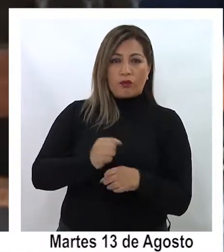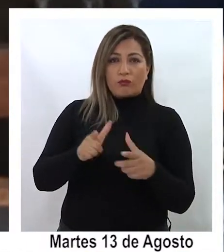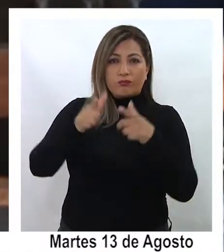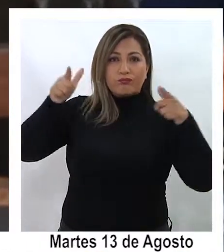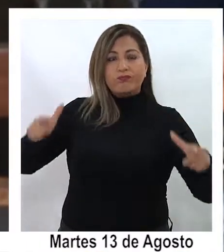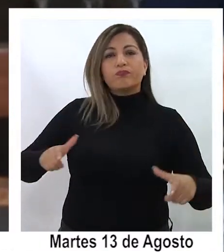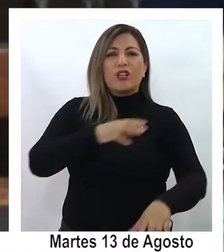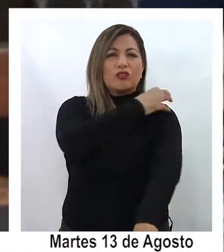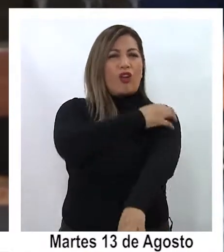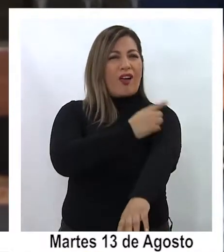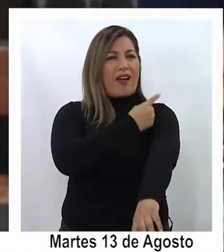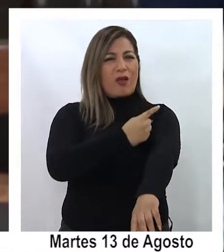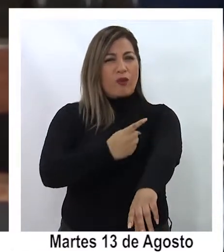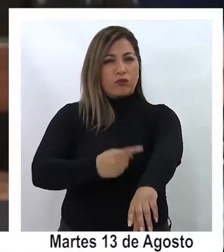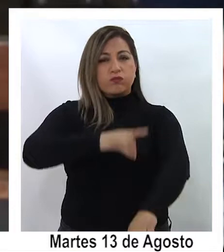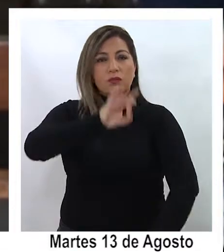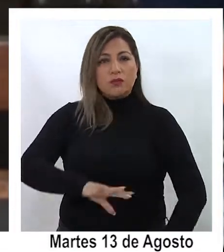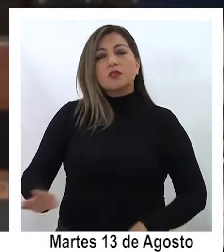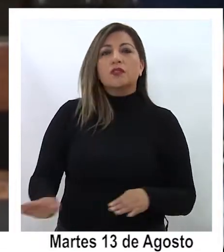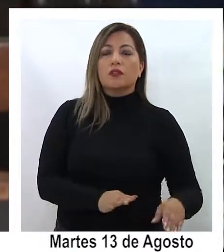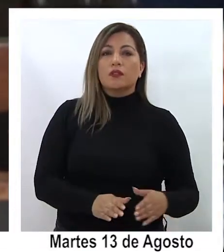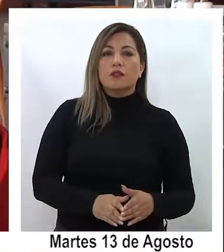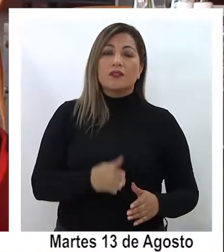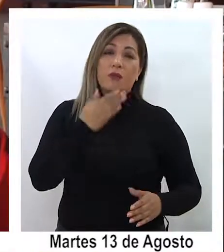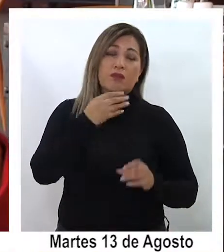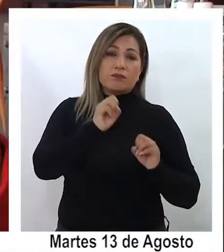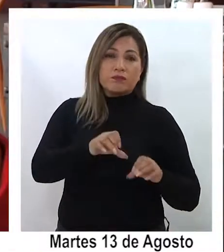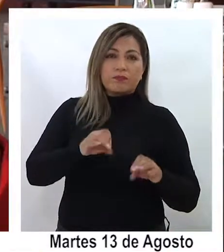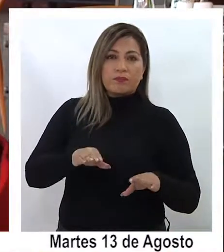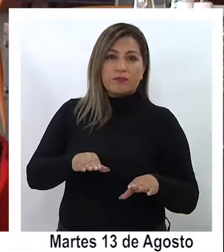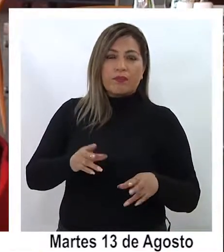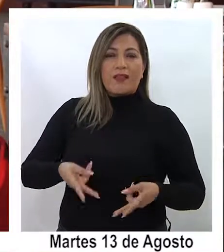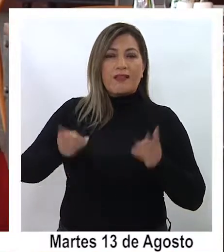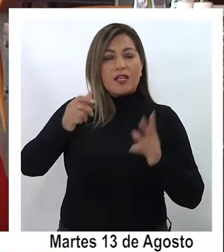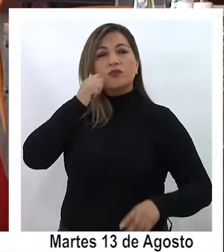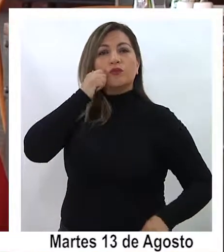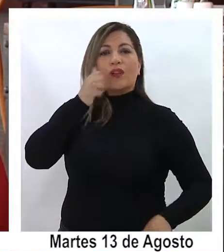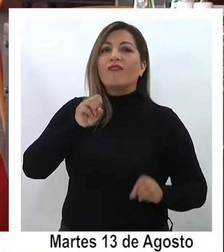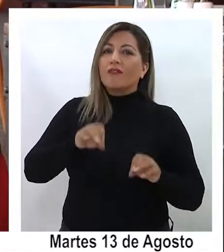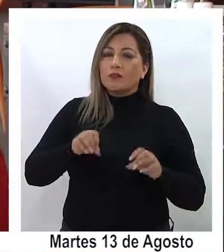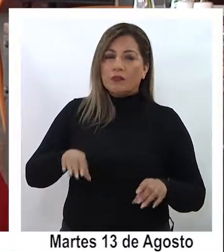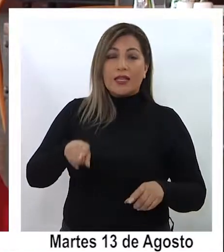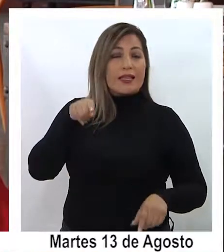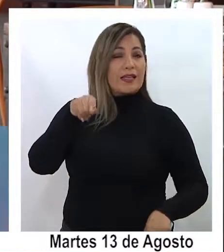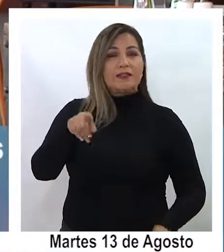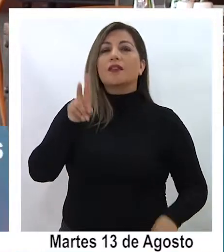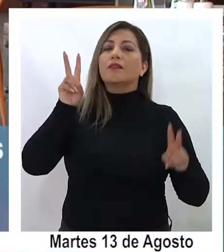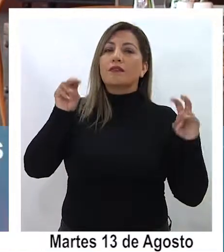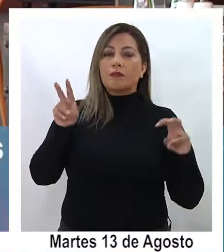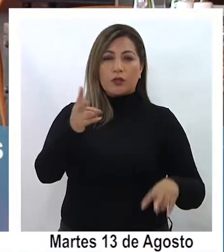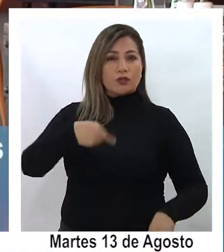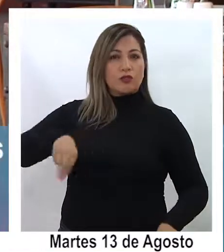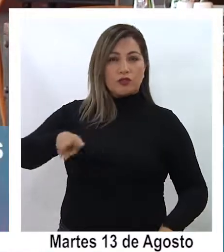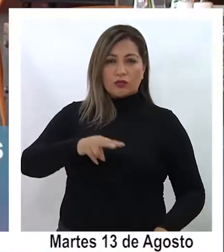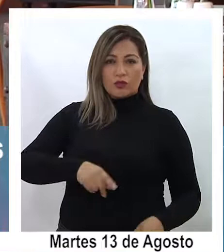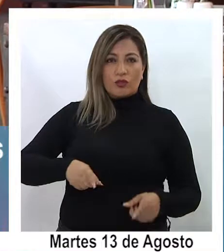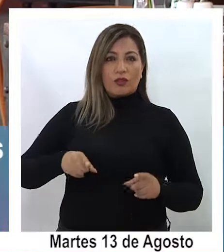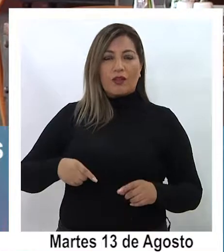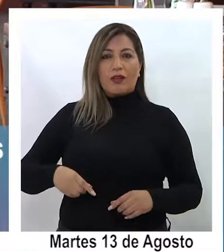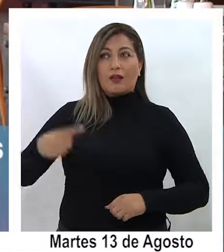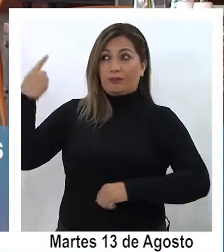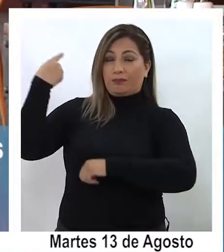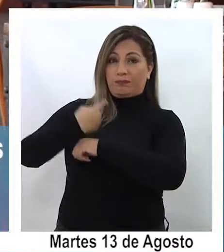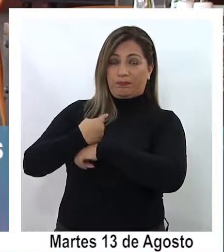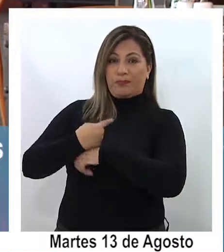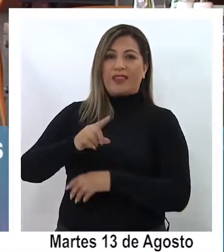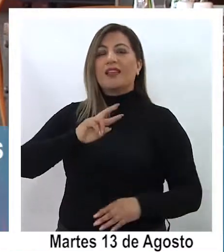van a aumentar a todas las regiones del país la capacitación y la formación en derechos humanos es algo que nosotros también nos tenemos como un mandato